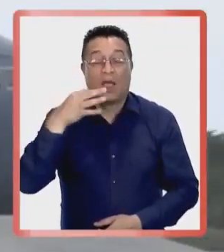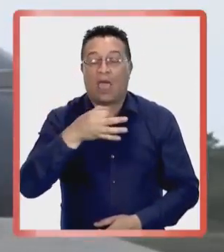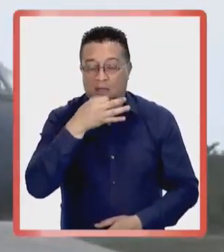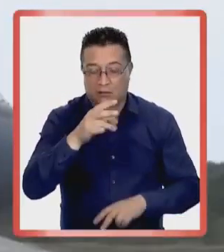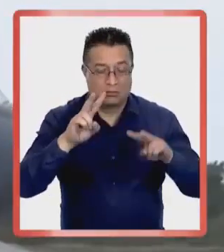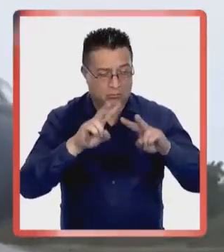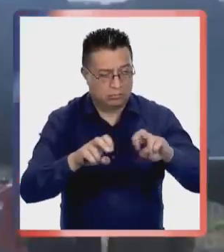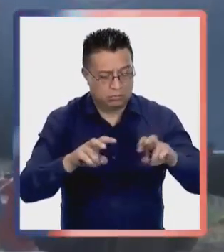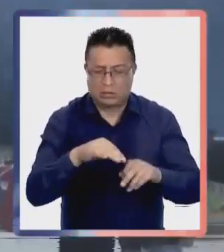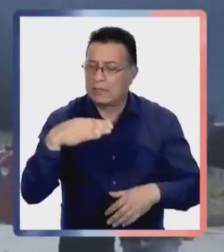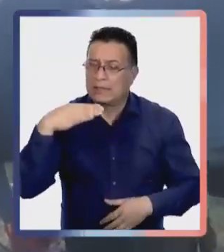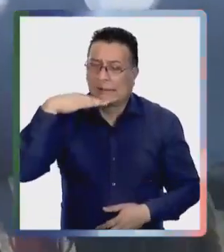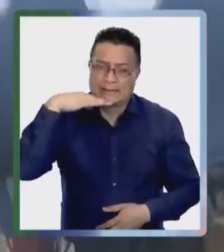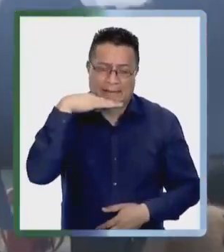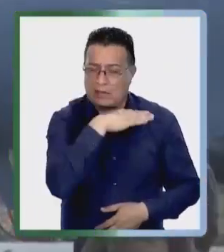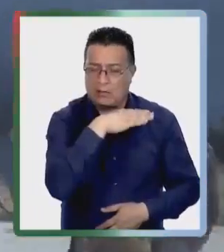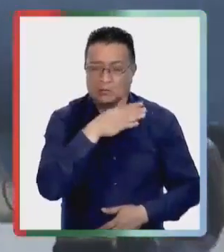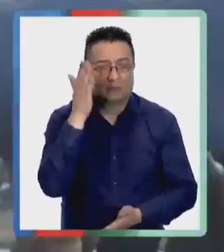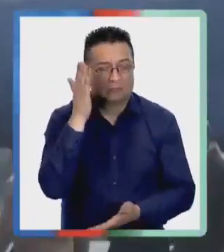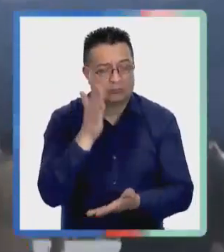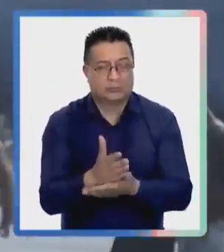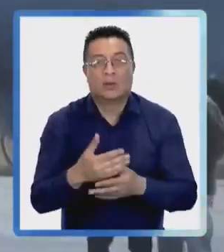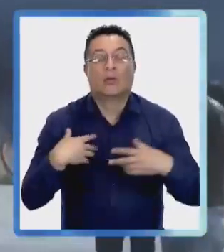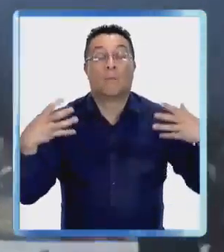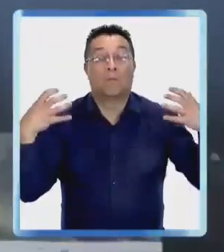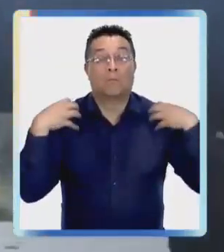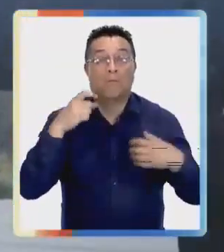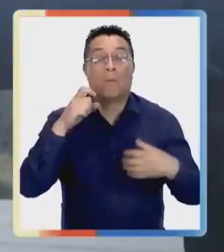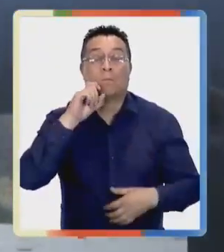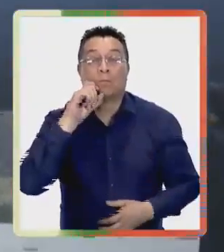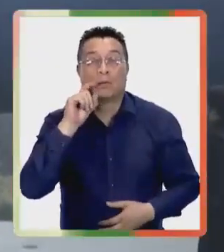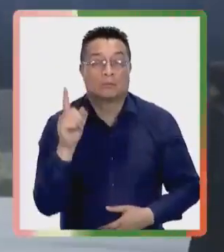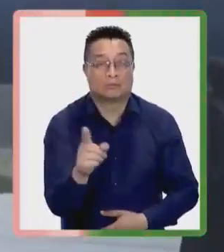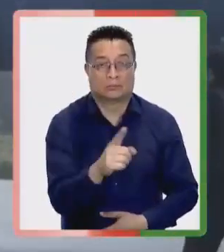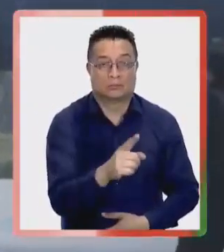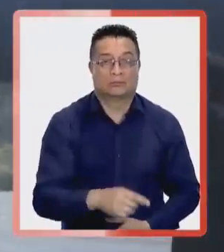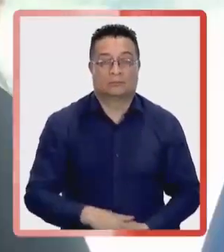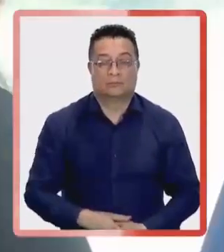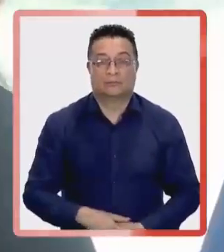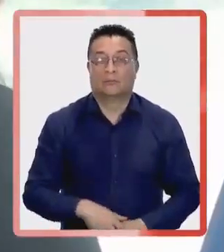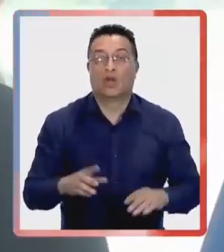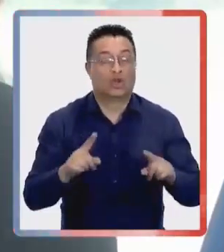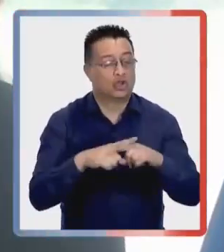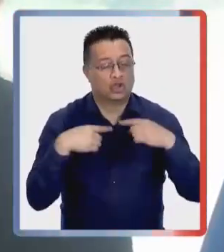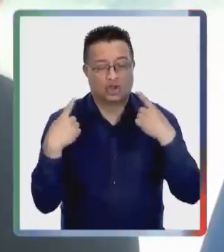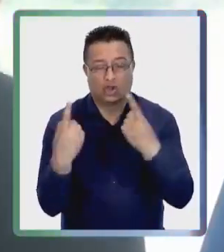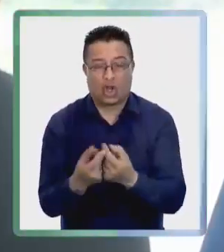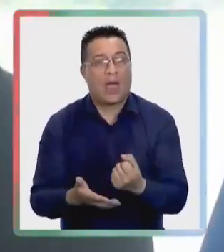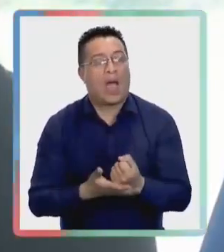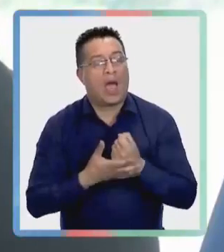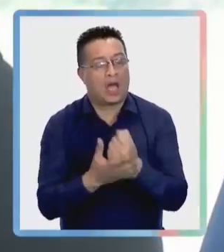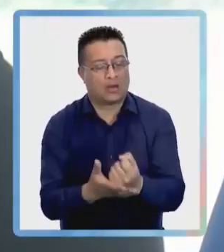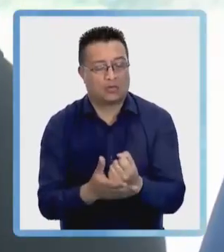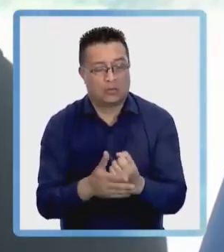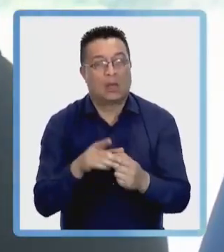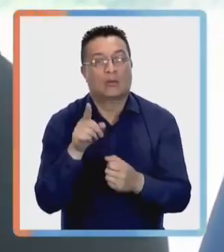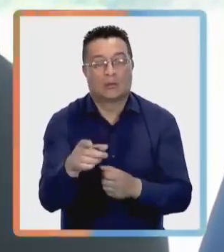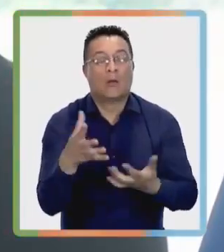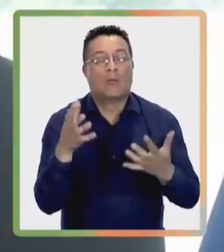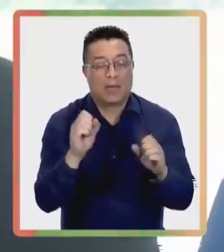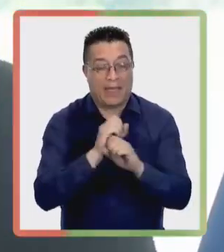ministro de defensa Alberto Espina informaba que se llevaría a cabo la investigación lo más rápido posible para determinar